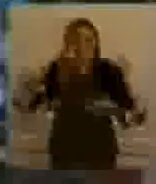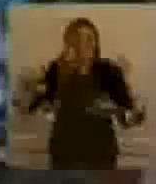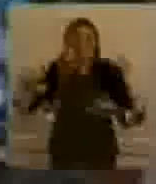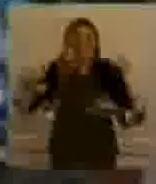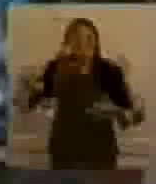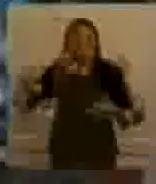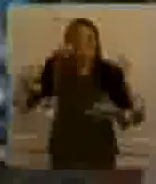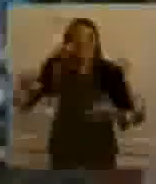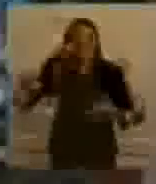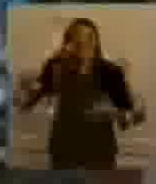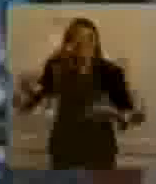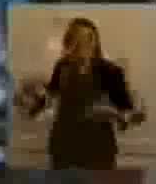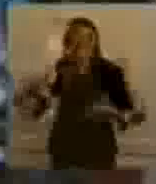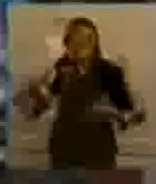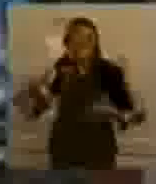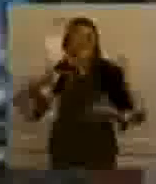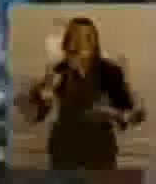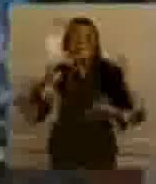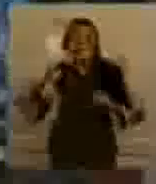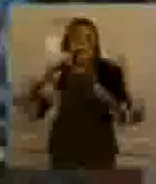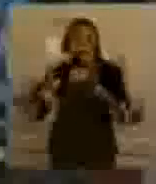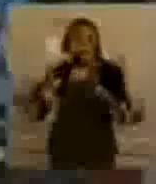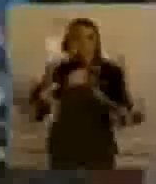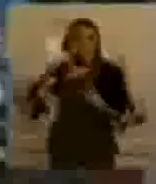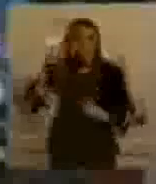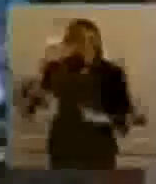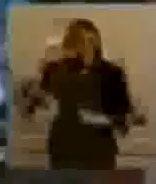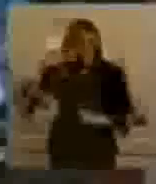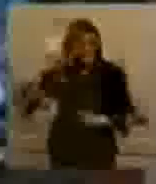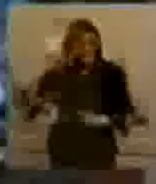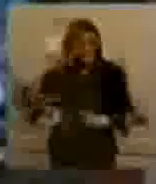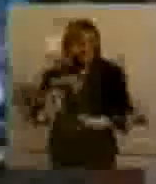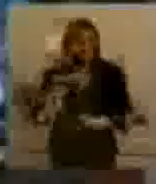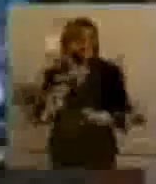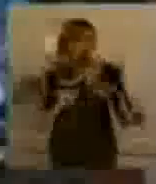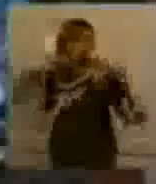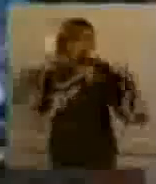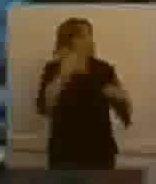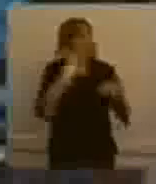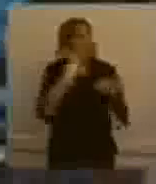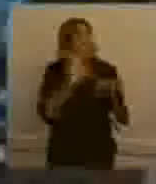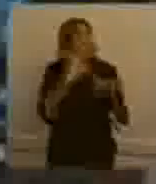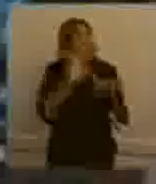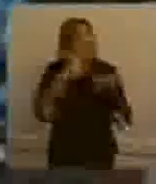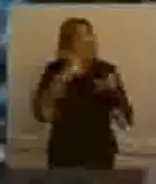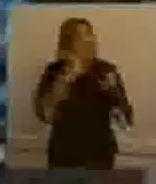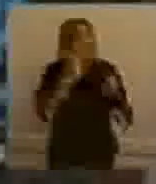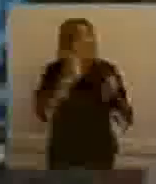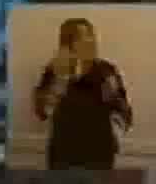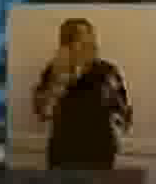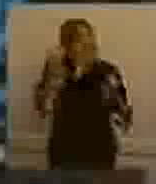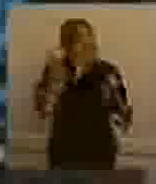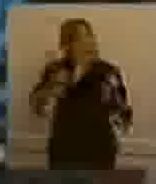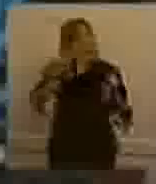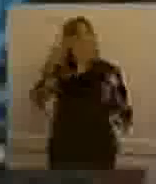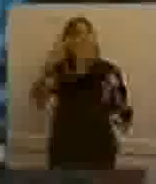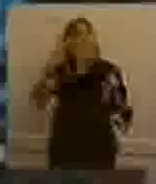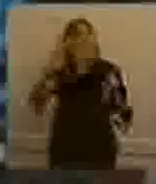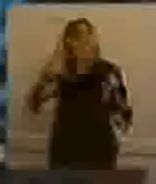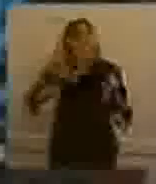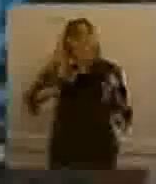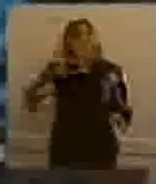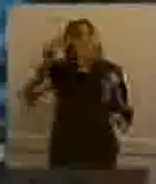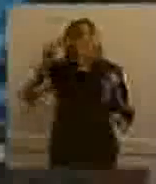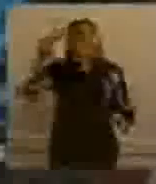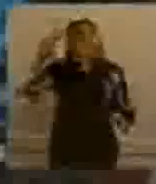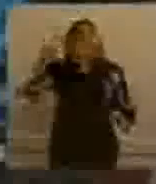bueno, hoy charlábamos con el ministro de defensa, Arturo Puricelli, que en ese momento, cuando nos pasó hace 20 años